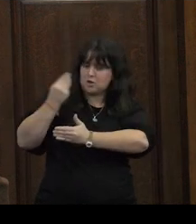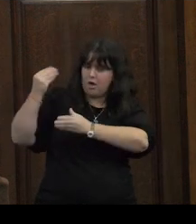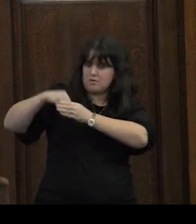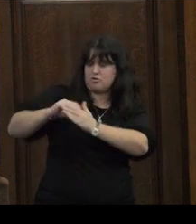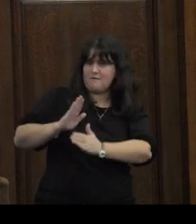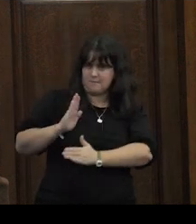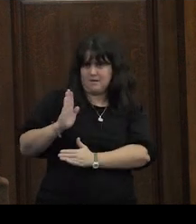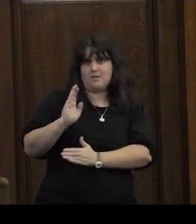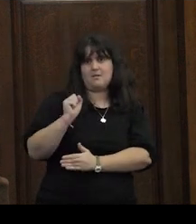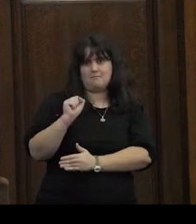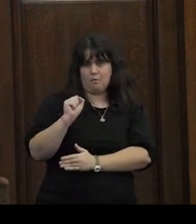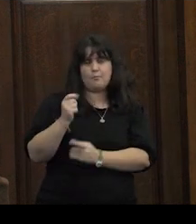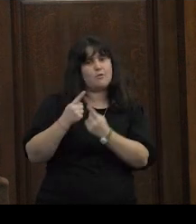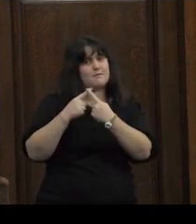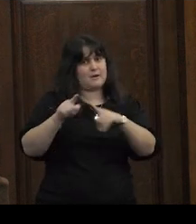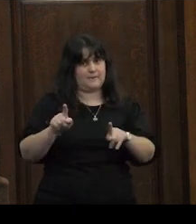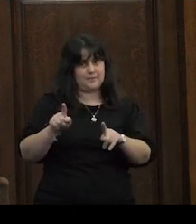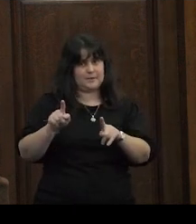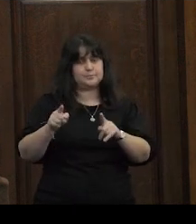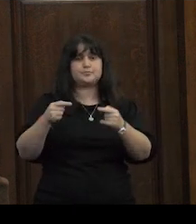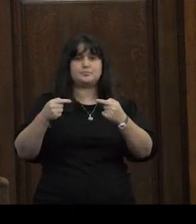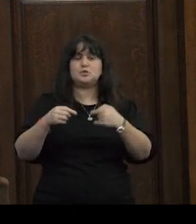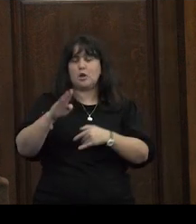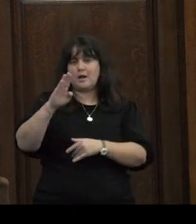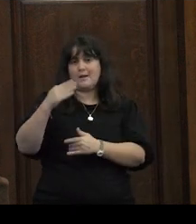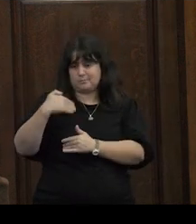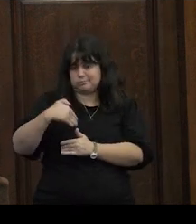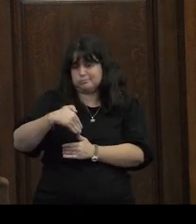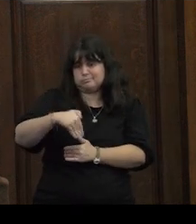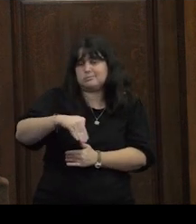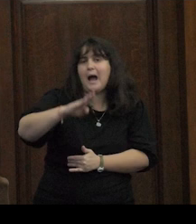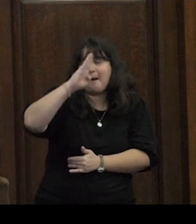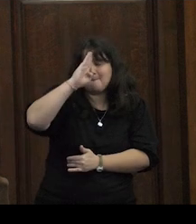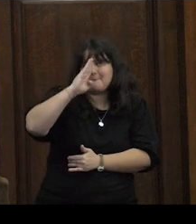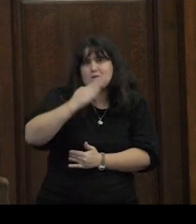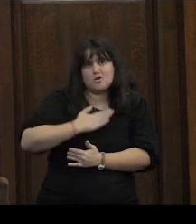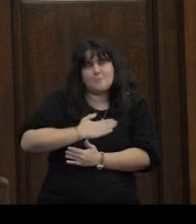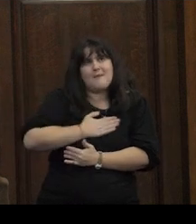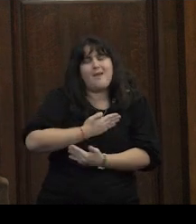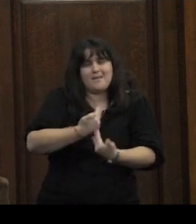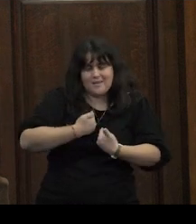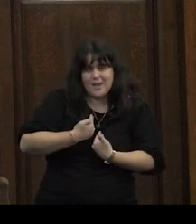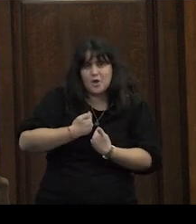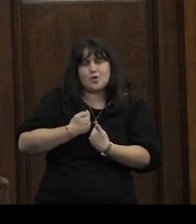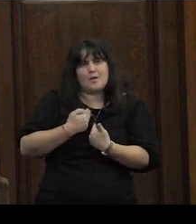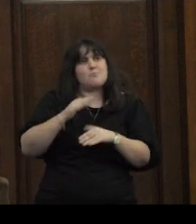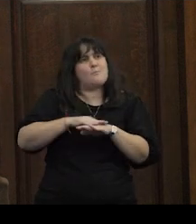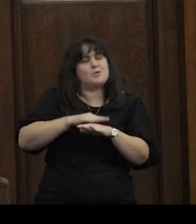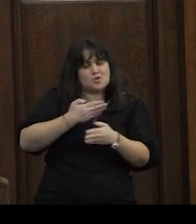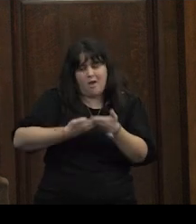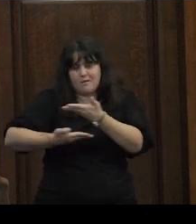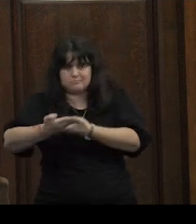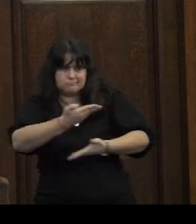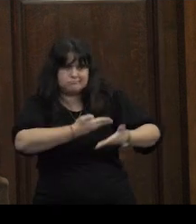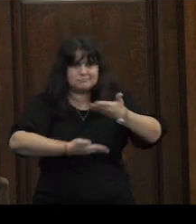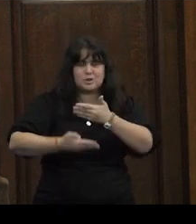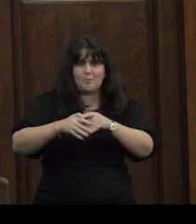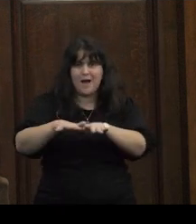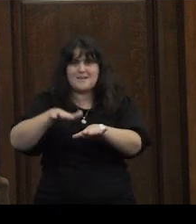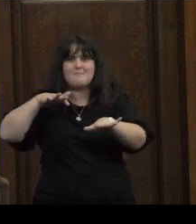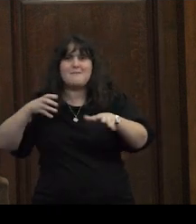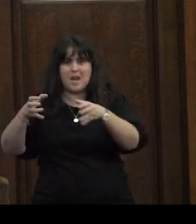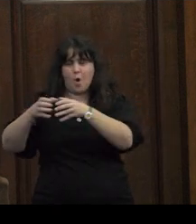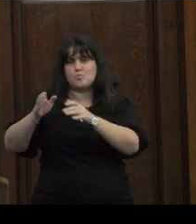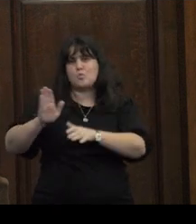feminismo que es distinto yo aprendí a quererme más desde que empecé a intercambiar con las pibas en las